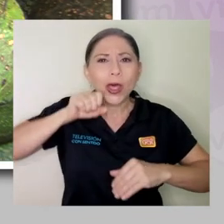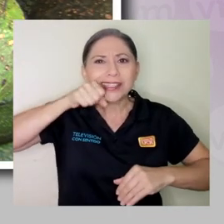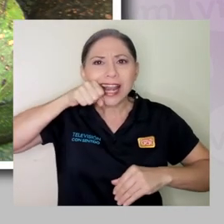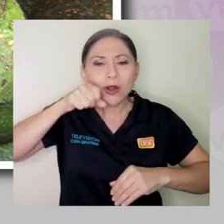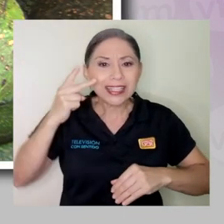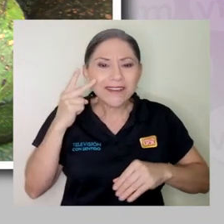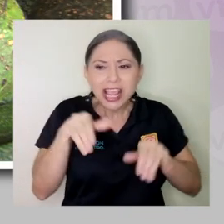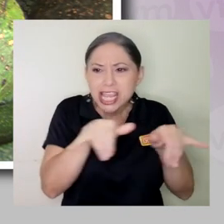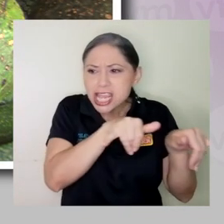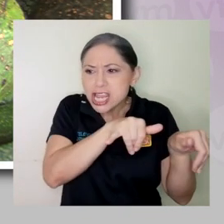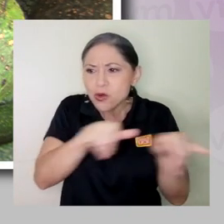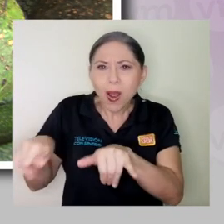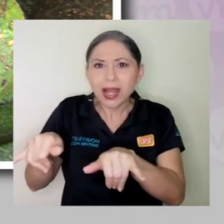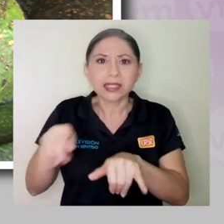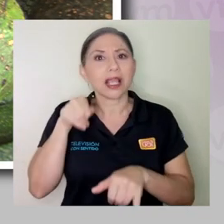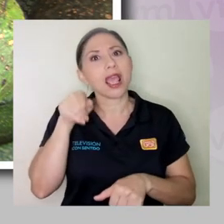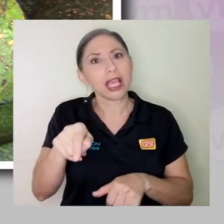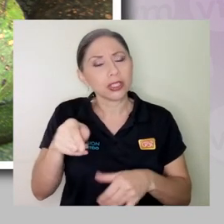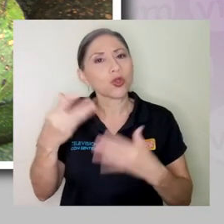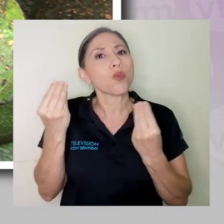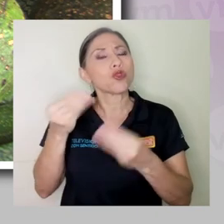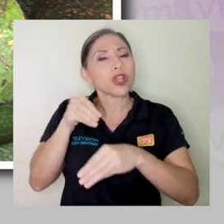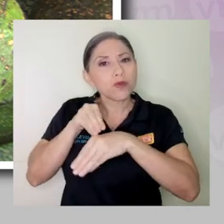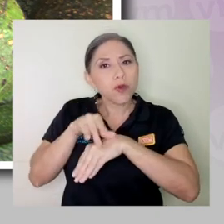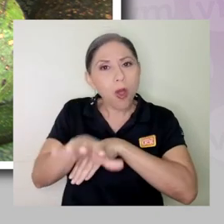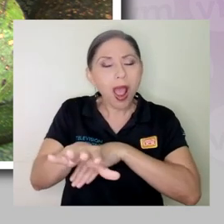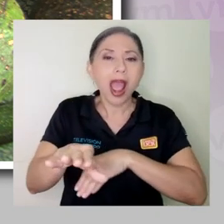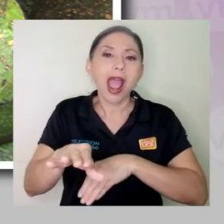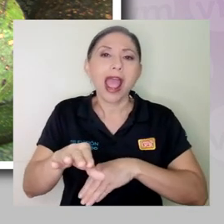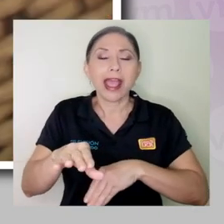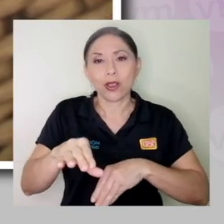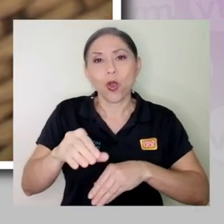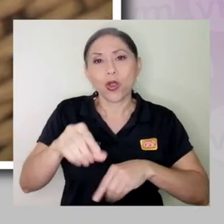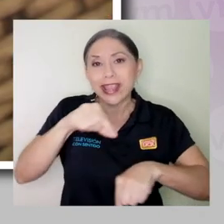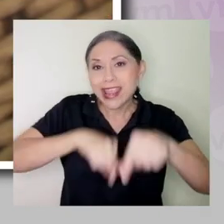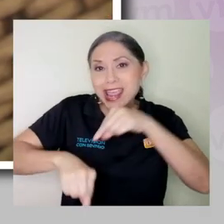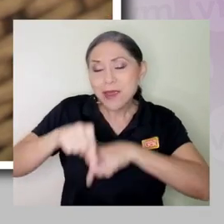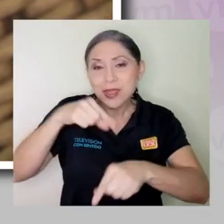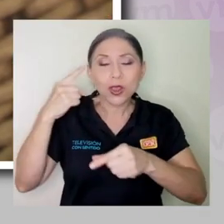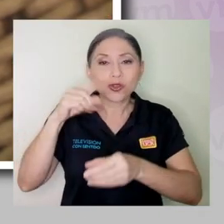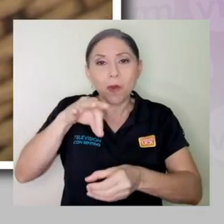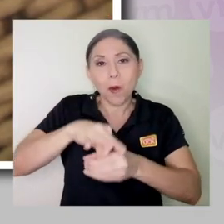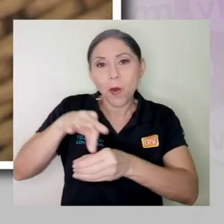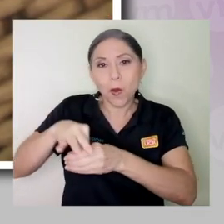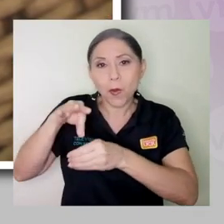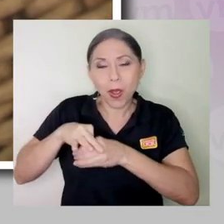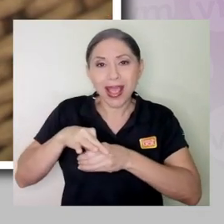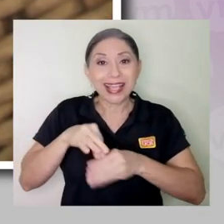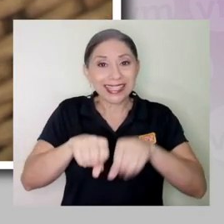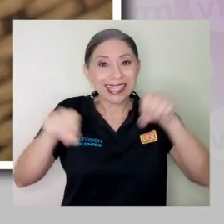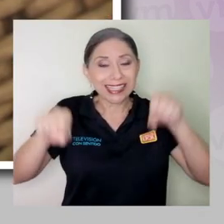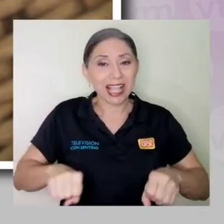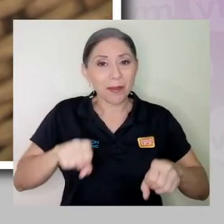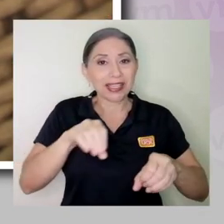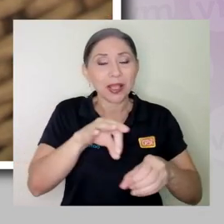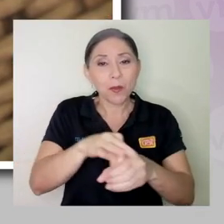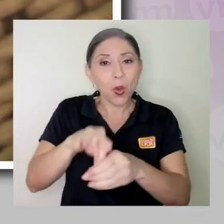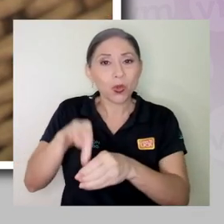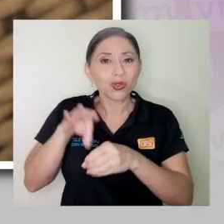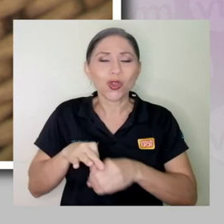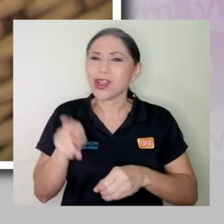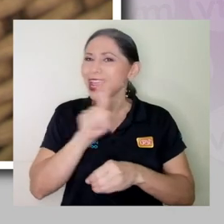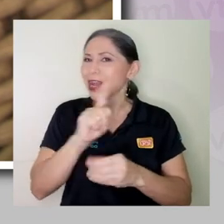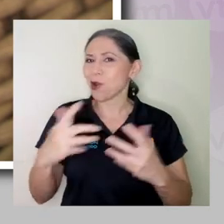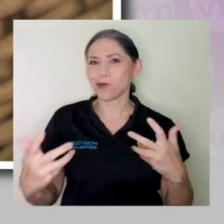implicación a nivel de agroquímicos, de sistemas de producción que no van muy acorde con la parte de